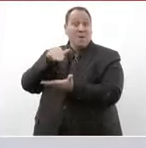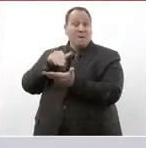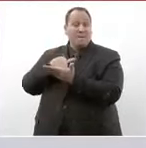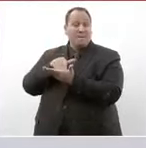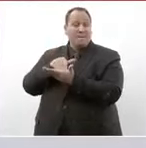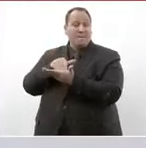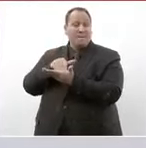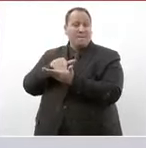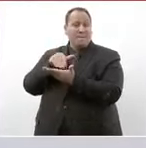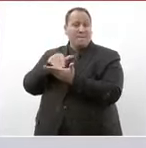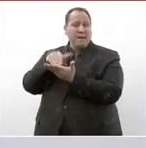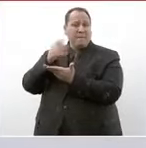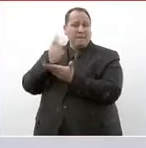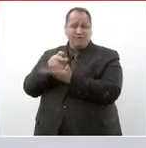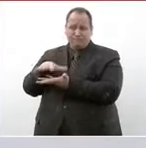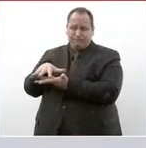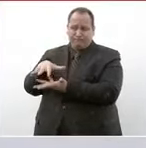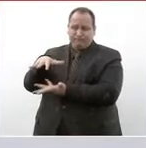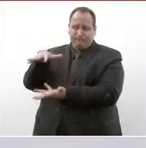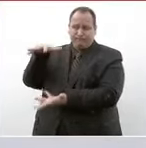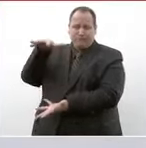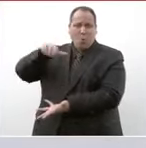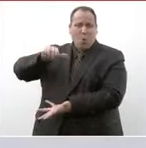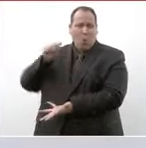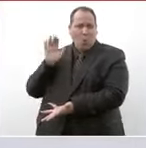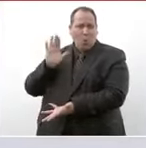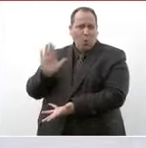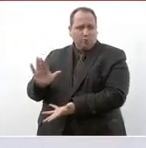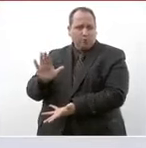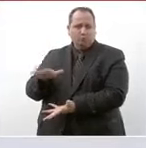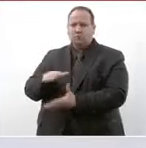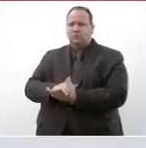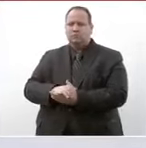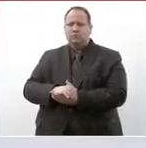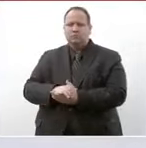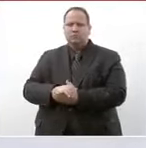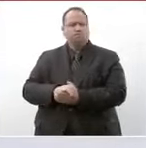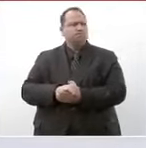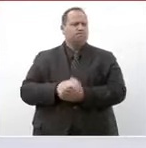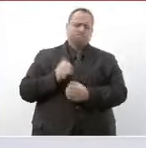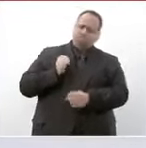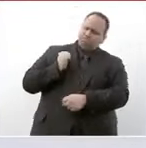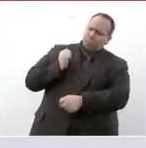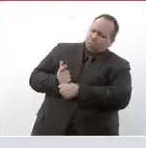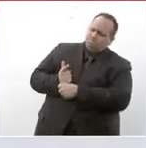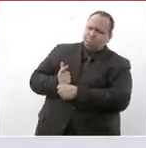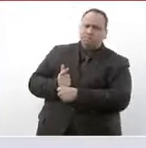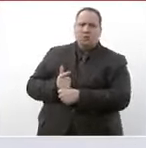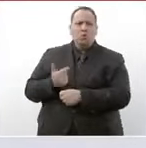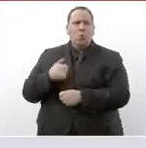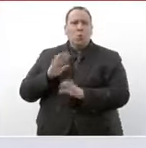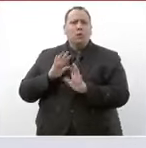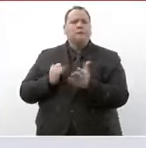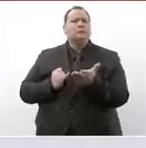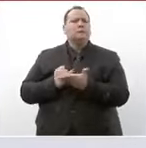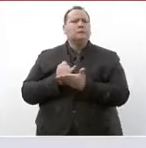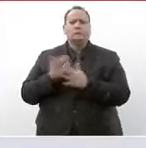millones de pesos decidimos no tocar